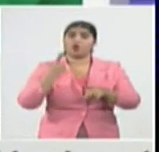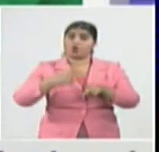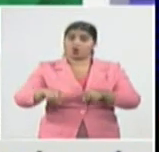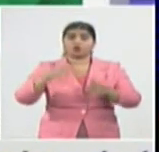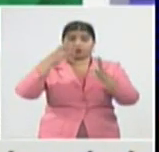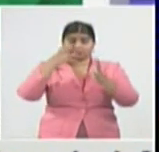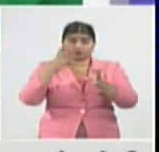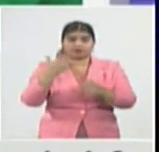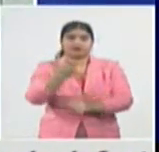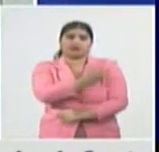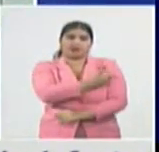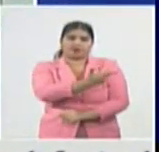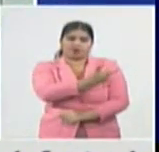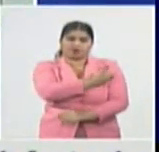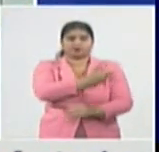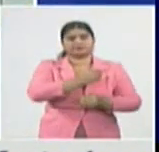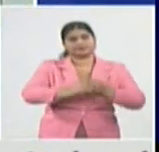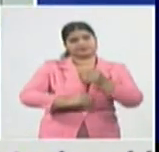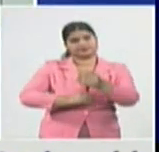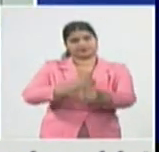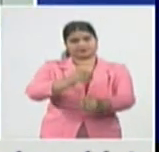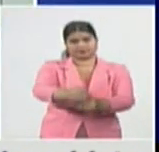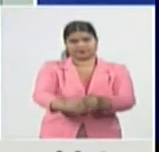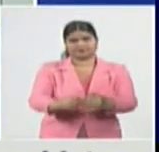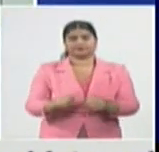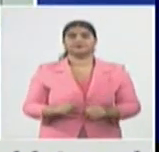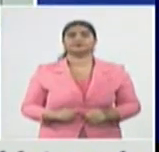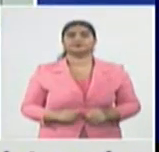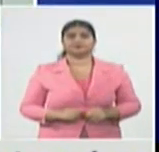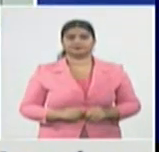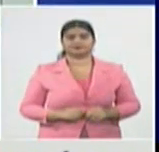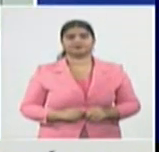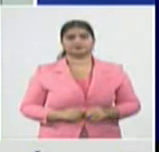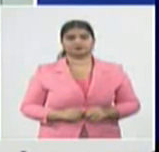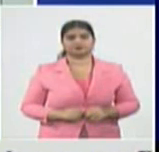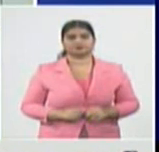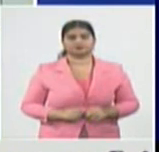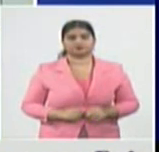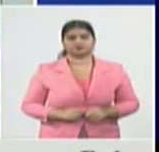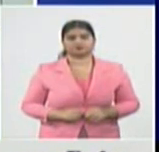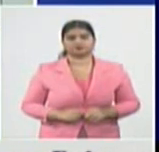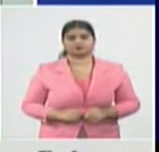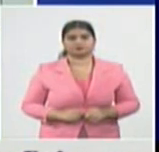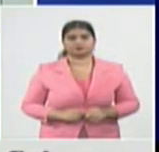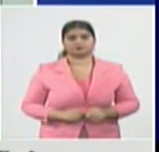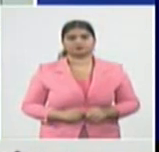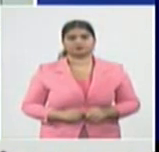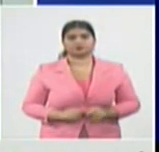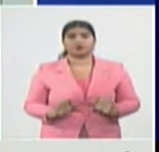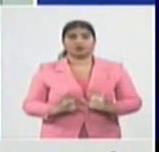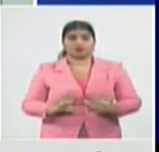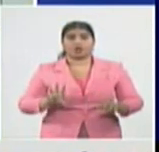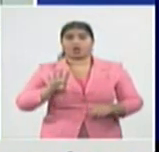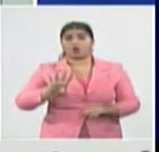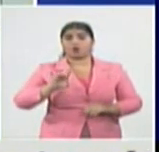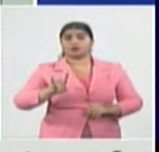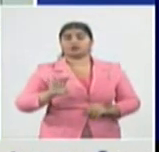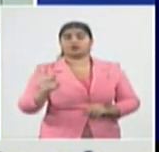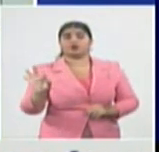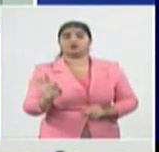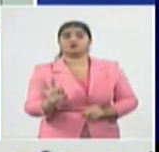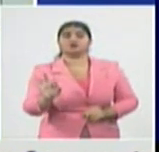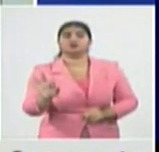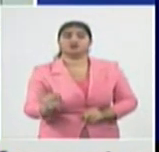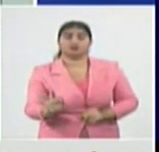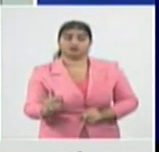el comportamiento hasta el día de ayer, ahí lo tienen ya con el 49% de la